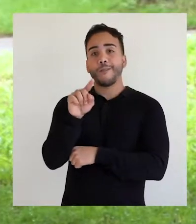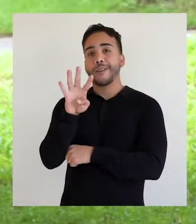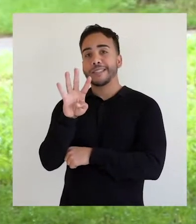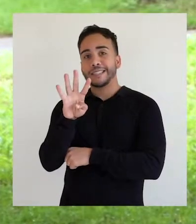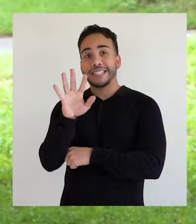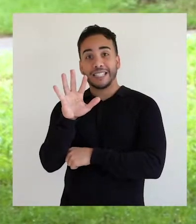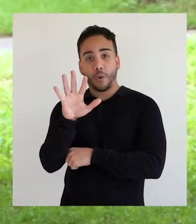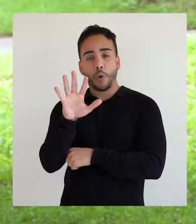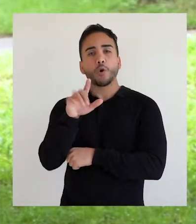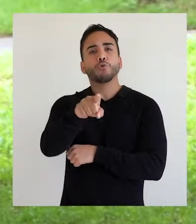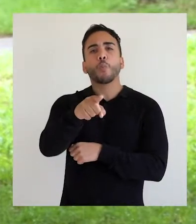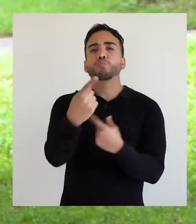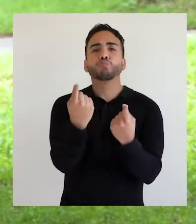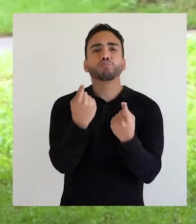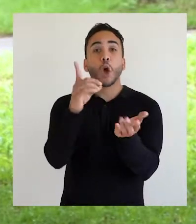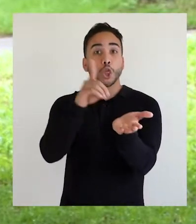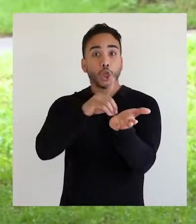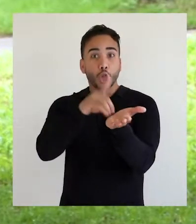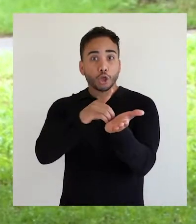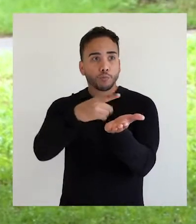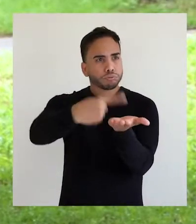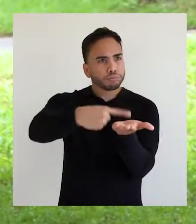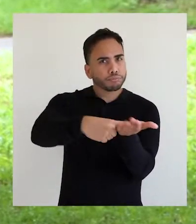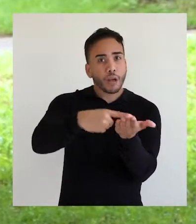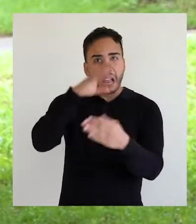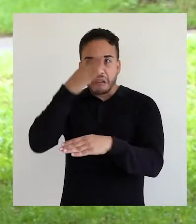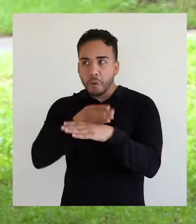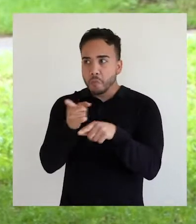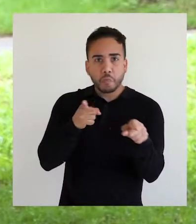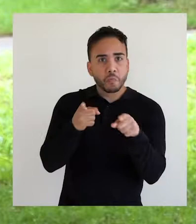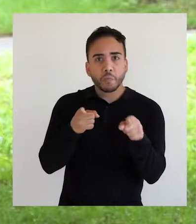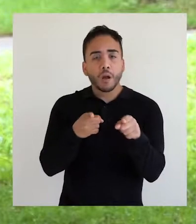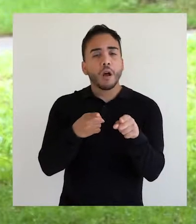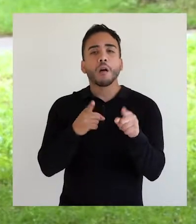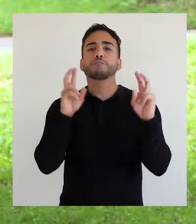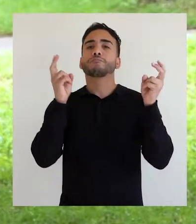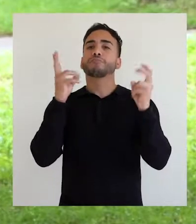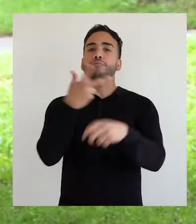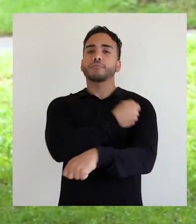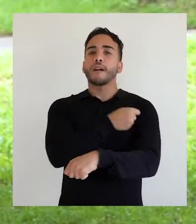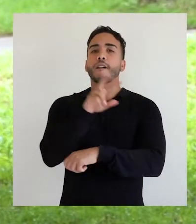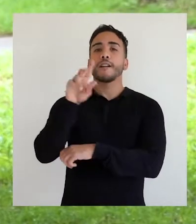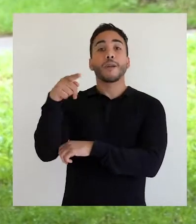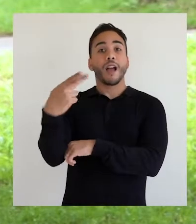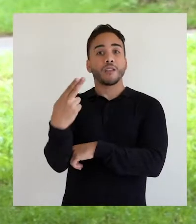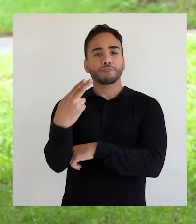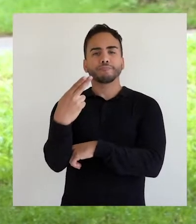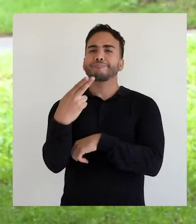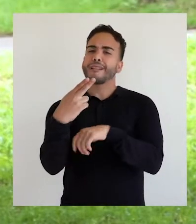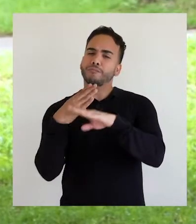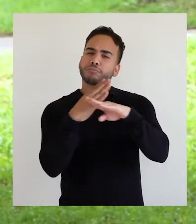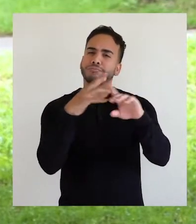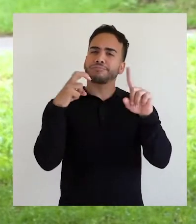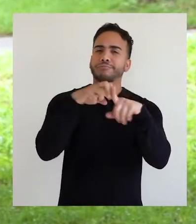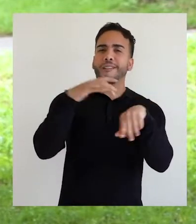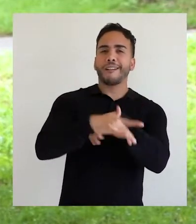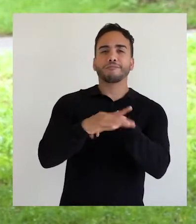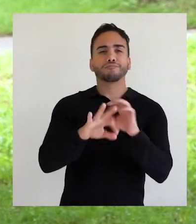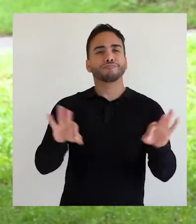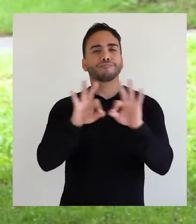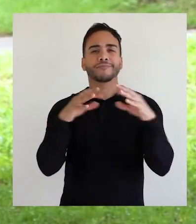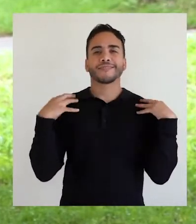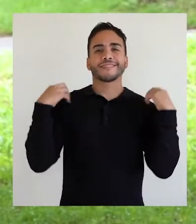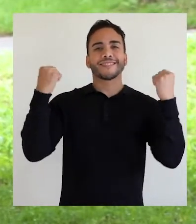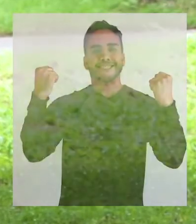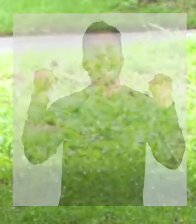años. Consulta con tu médico o pediatra de tu hijo acerca de la vacuna contra el VPH. La prevención y detección temprana son